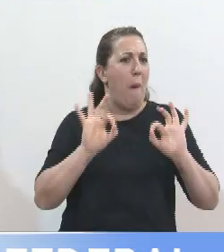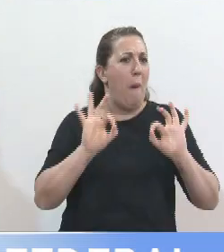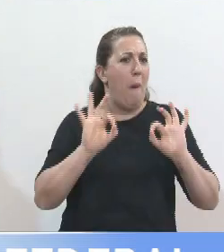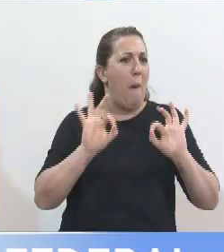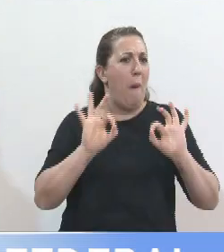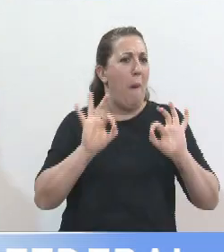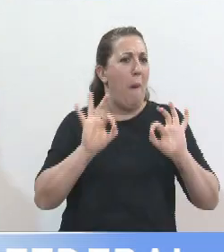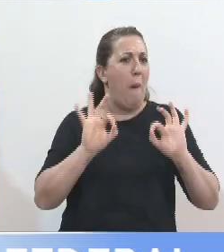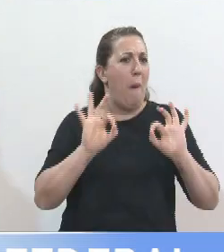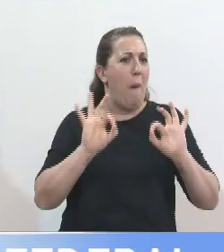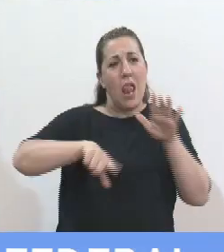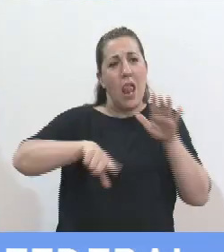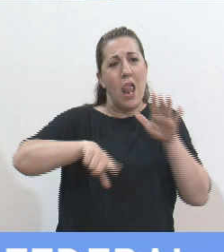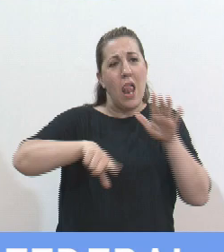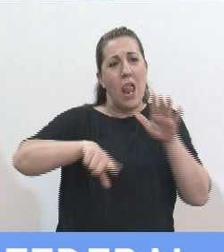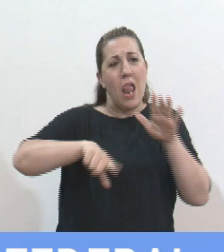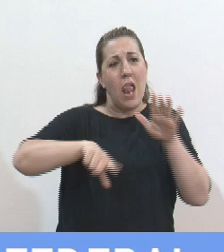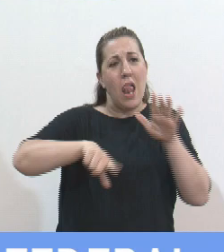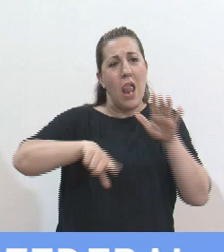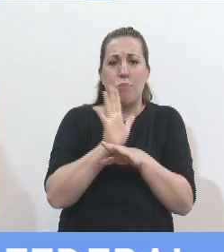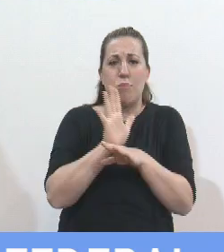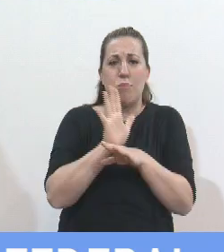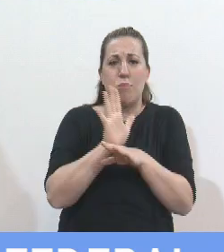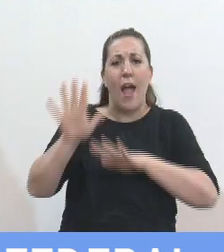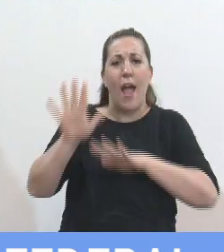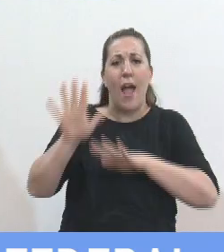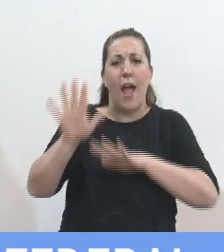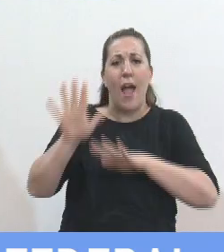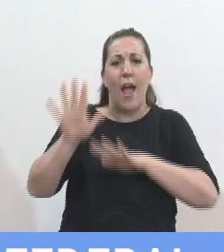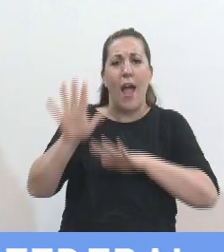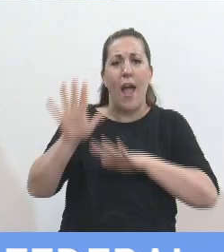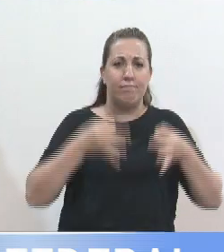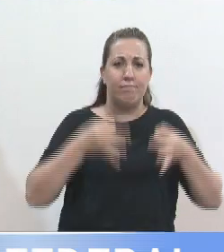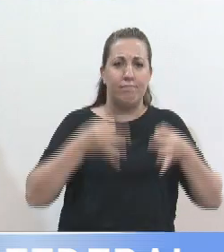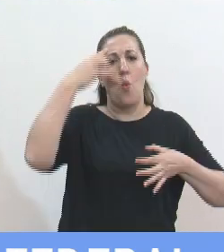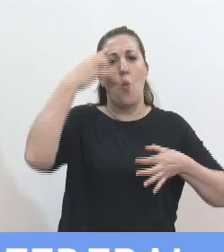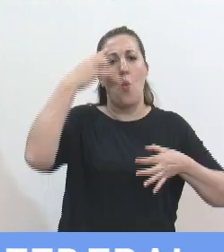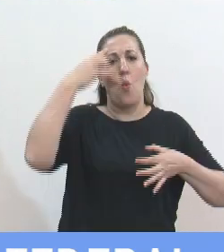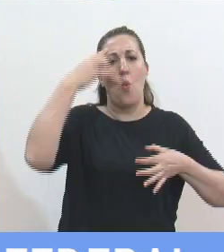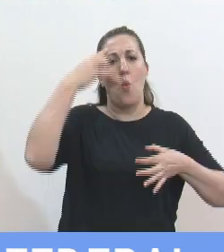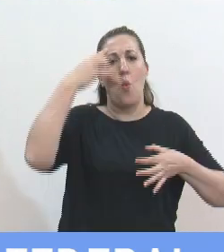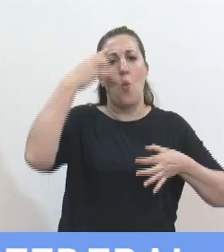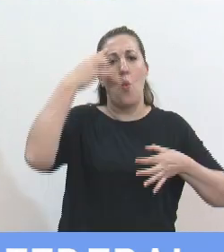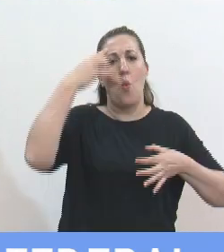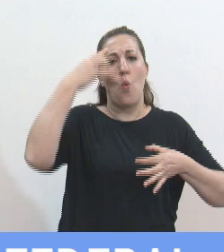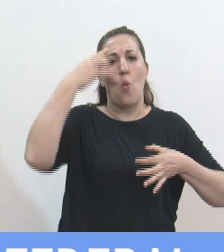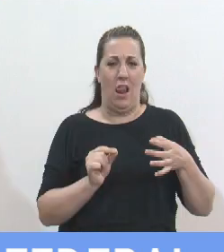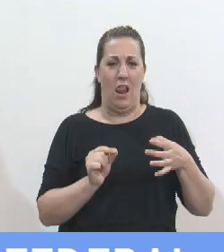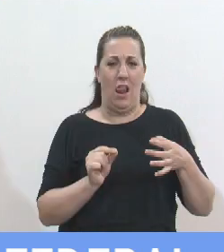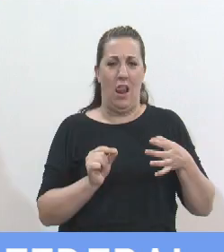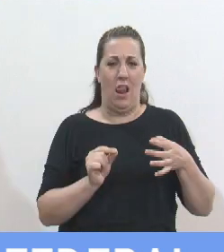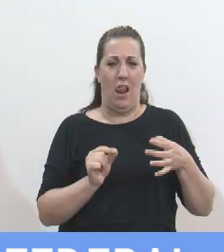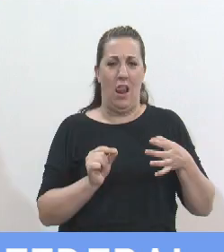Esta ley, que no es más que organizar las competencias de la justicia federal, entre otras cosas,